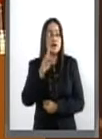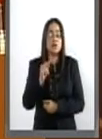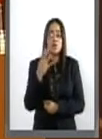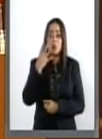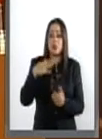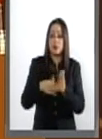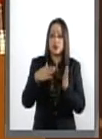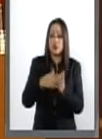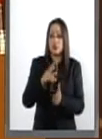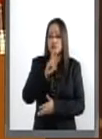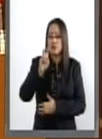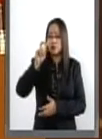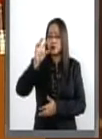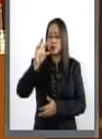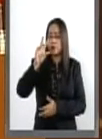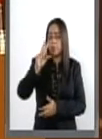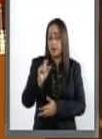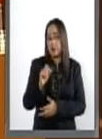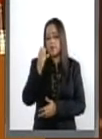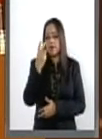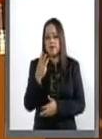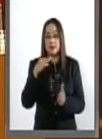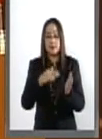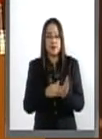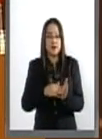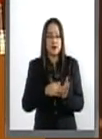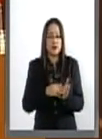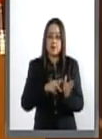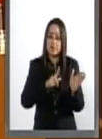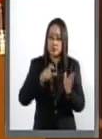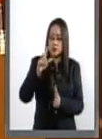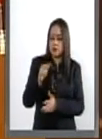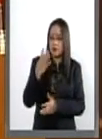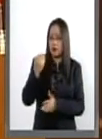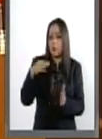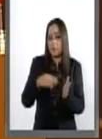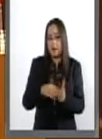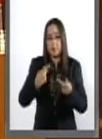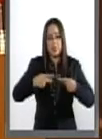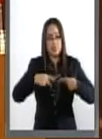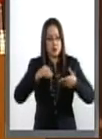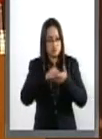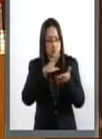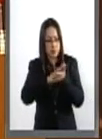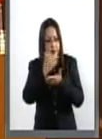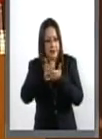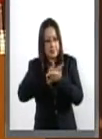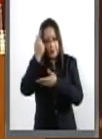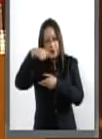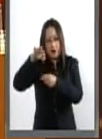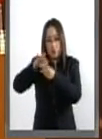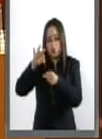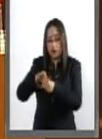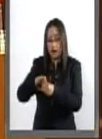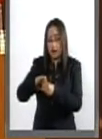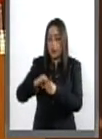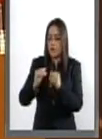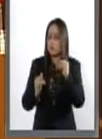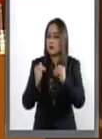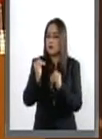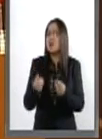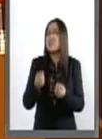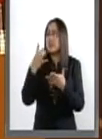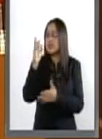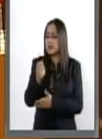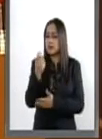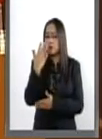.223.779.000 electores que se encuentran actualmente en el padrón electoral y que equivalen a